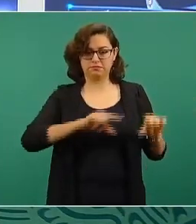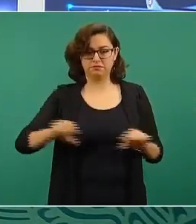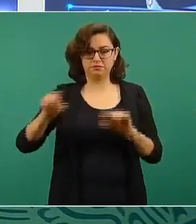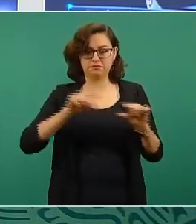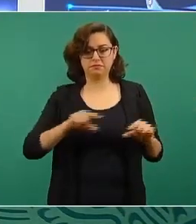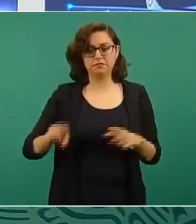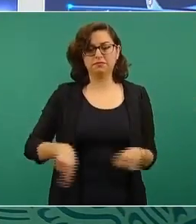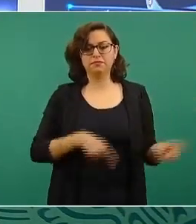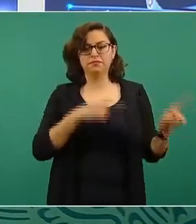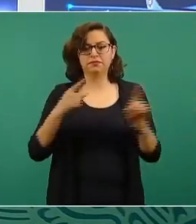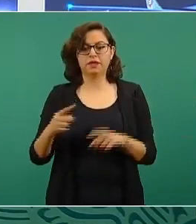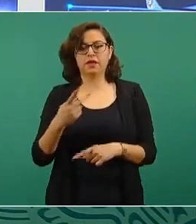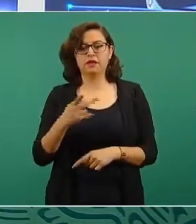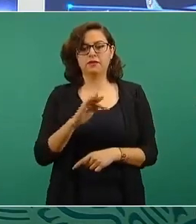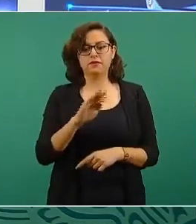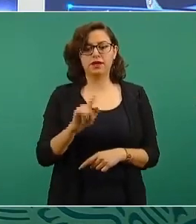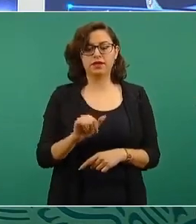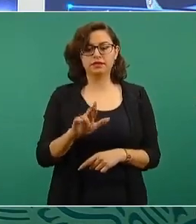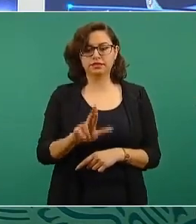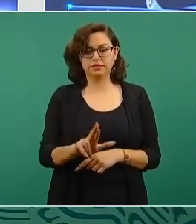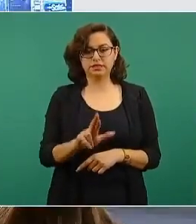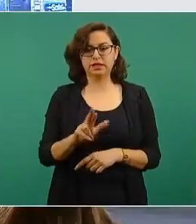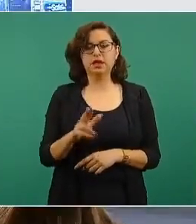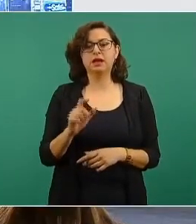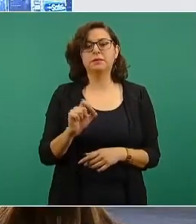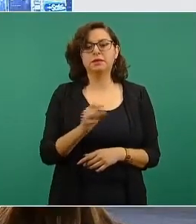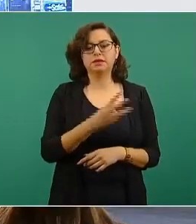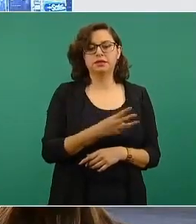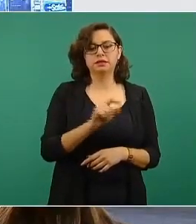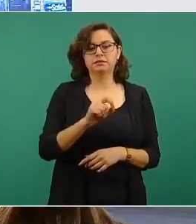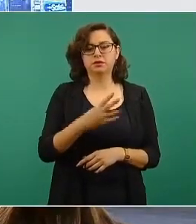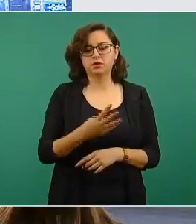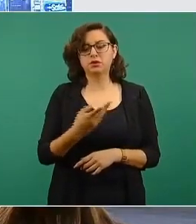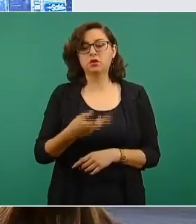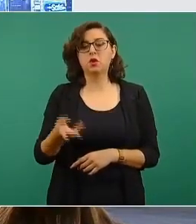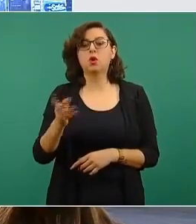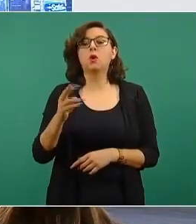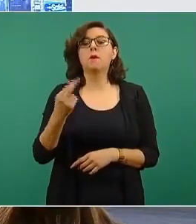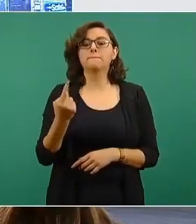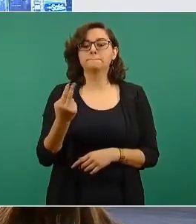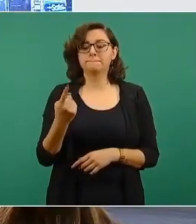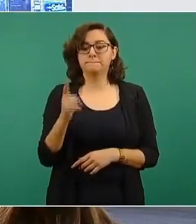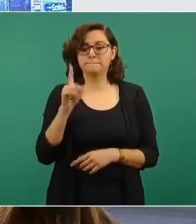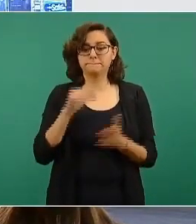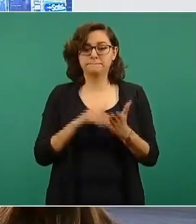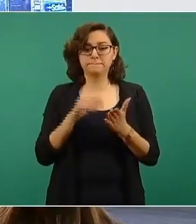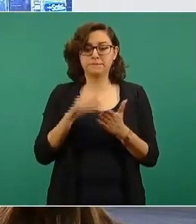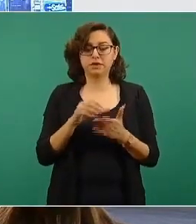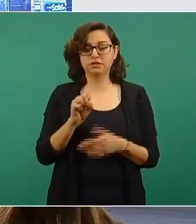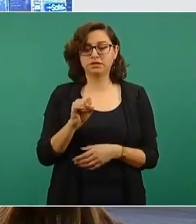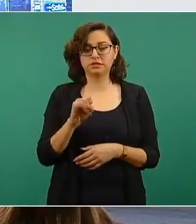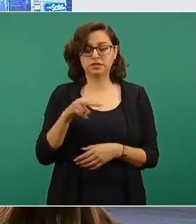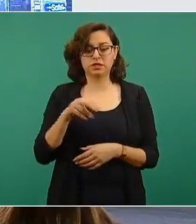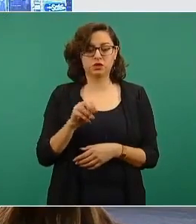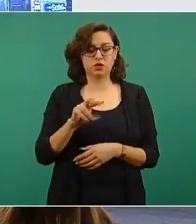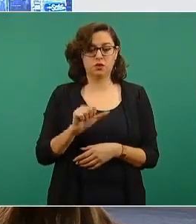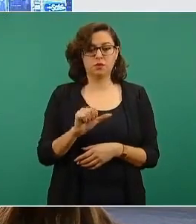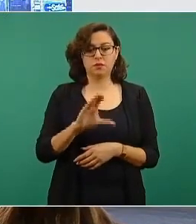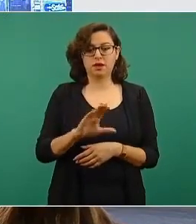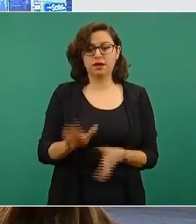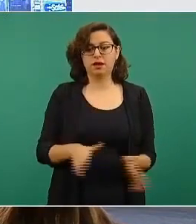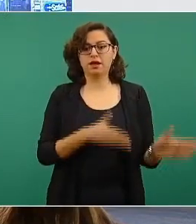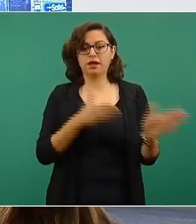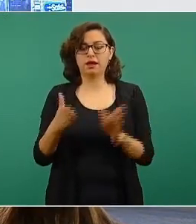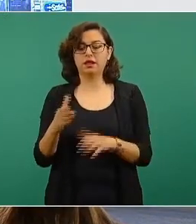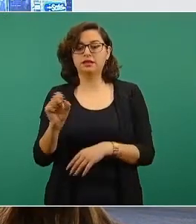Pfizer llegó el 23 y el 24, el jueves llegó un millón de Sinovac de Hong Kong, de China. El sábado llegaron